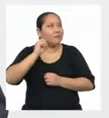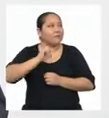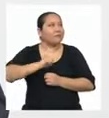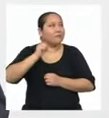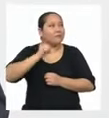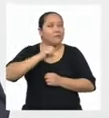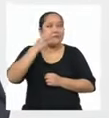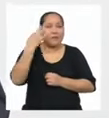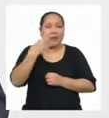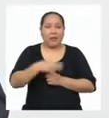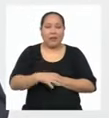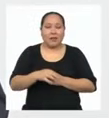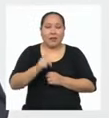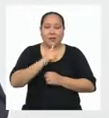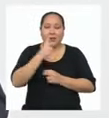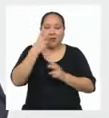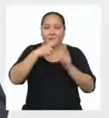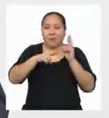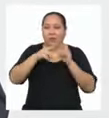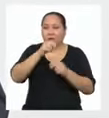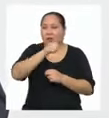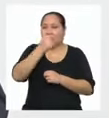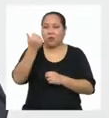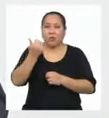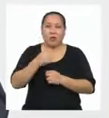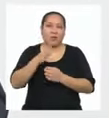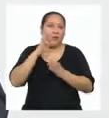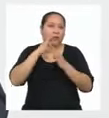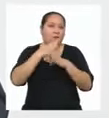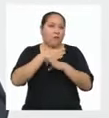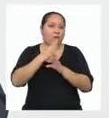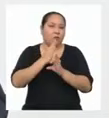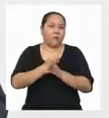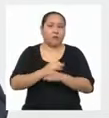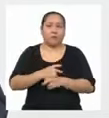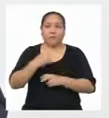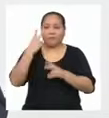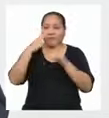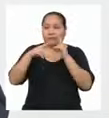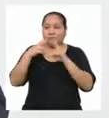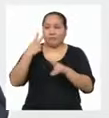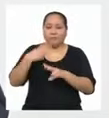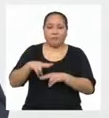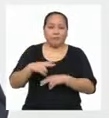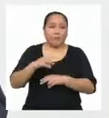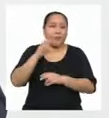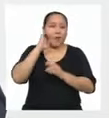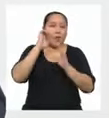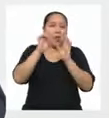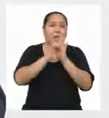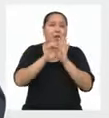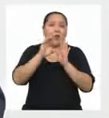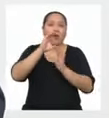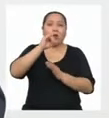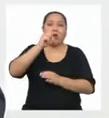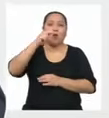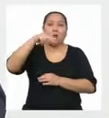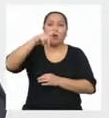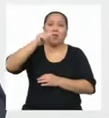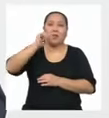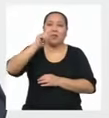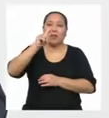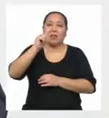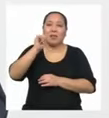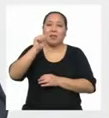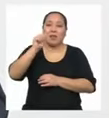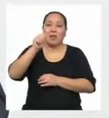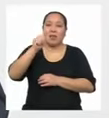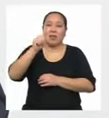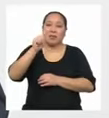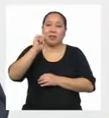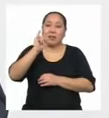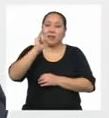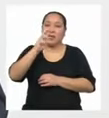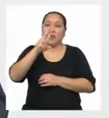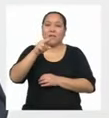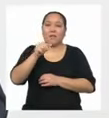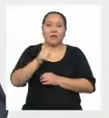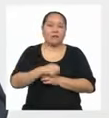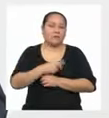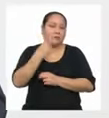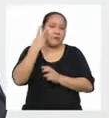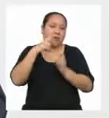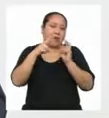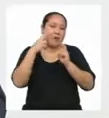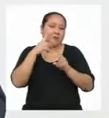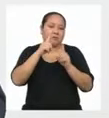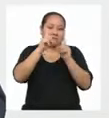A ver Veamos un ejemplo Que tenga variables Cuantitativas Entonces Digamos que se realizó Una